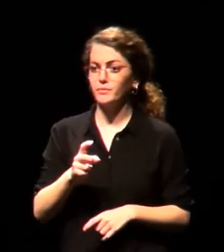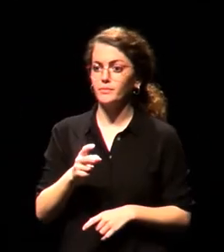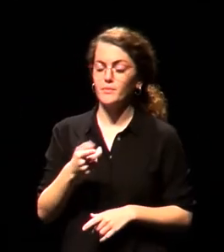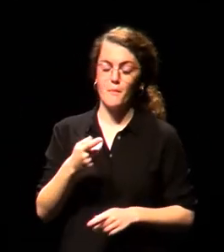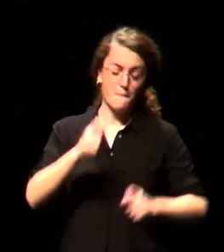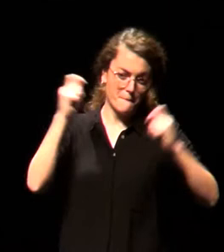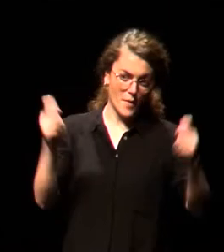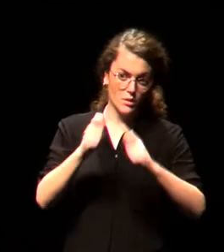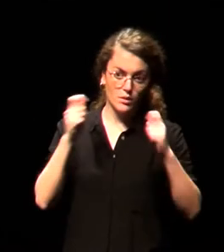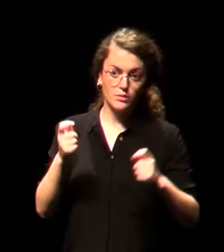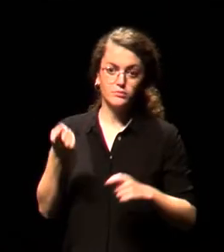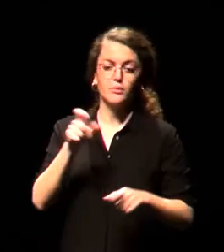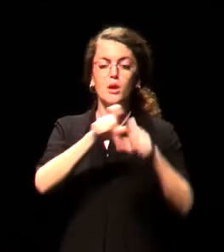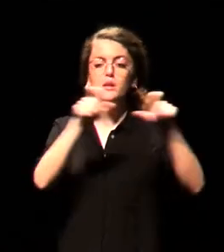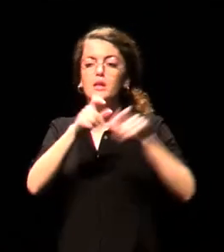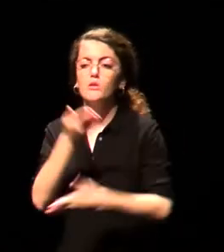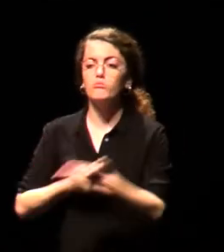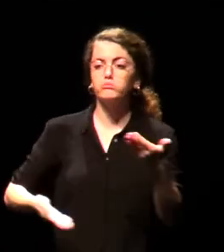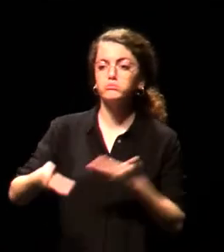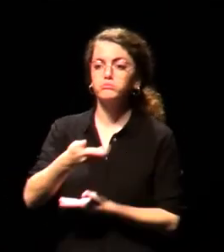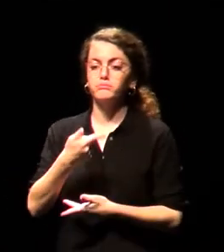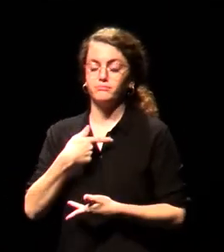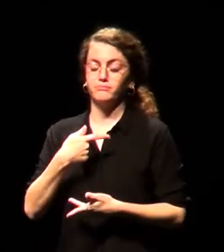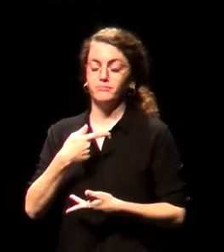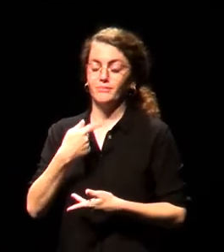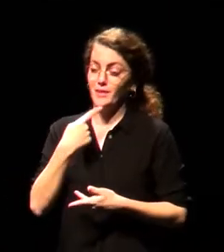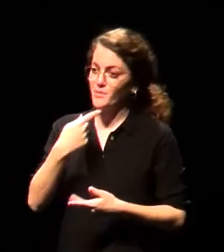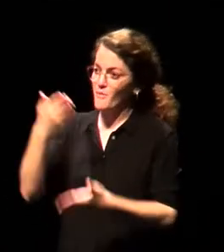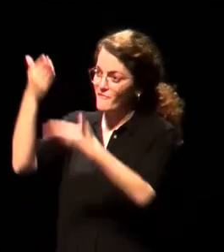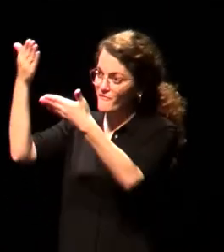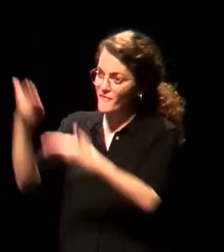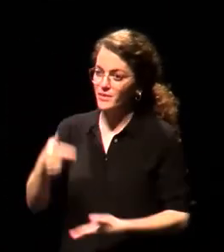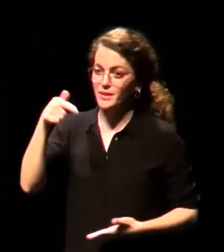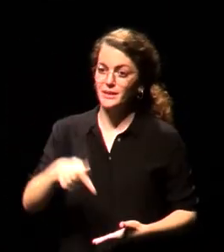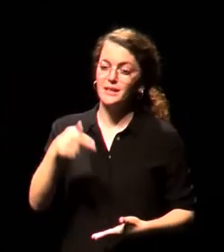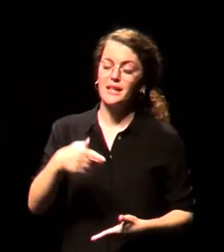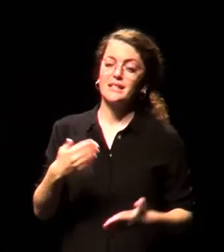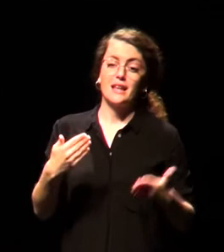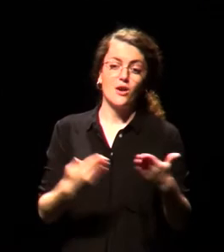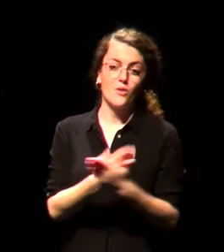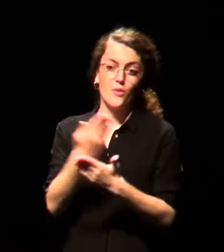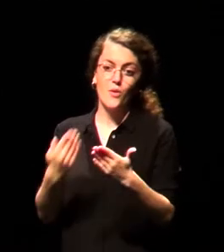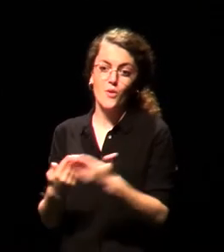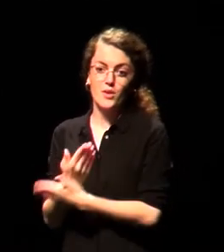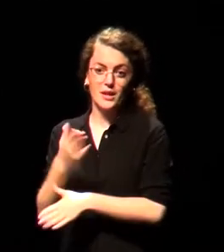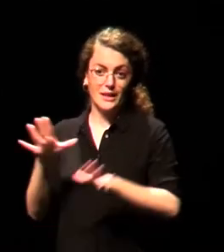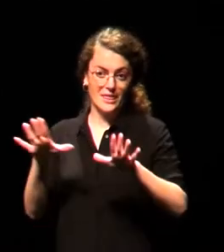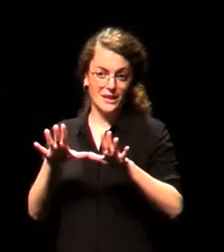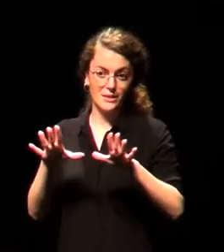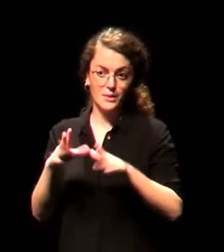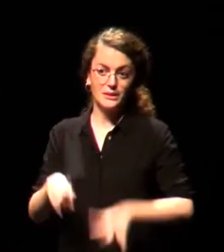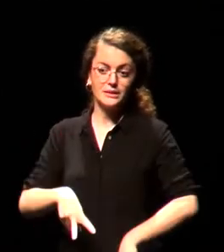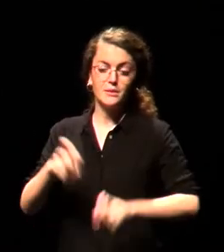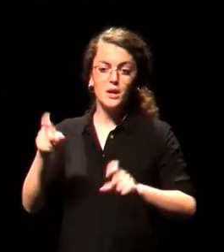patrocinadores y de las entidades colaboradoras, les damos la bienvenida a esta décima edición de las Jornadas sobre la Educación